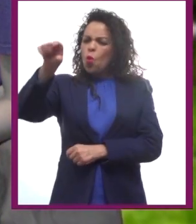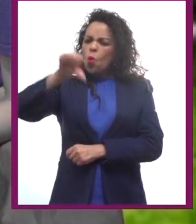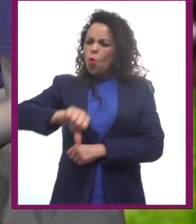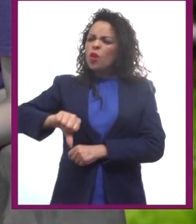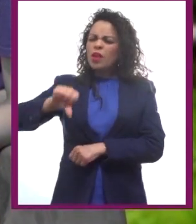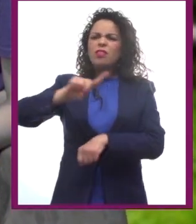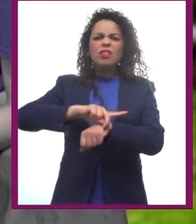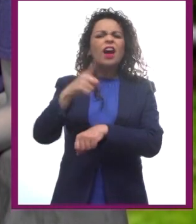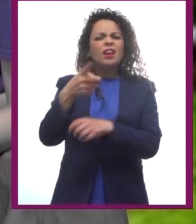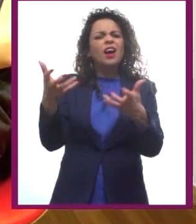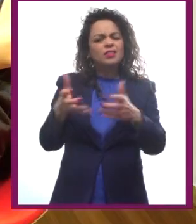qué ha hecho hoy?